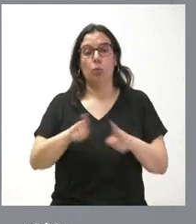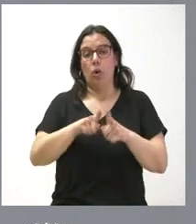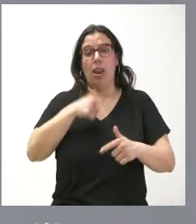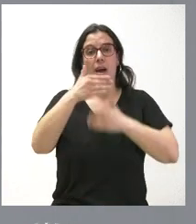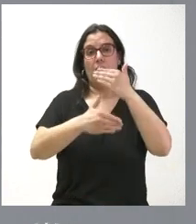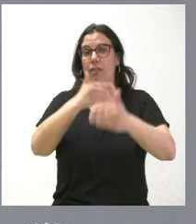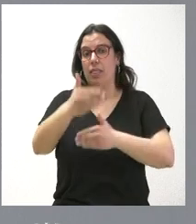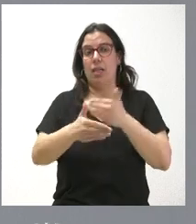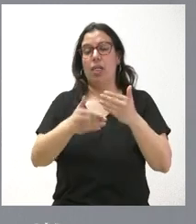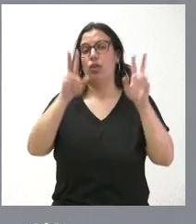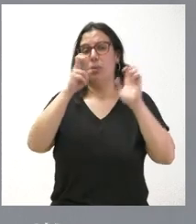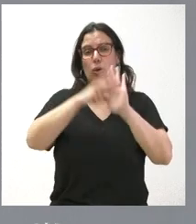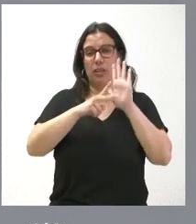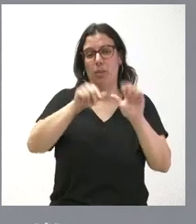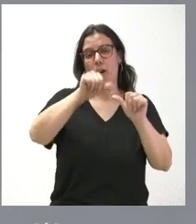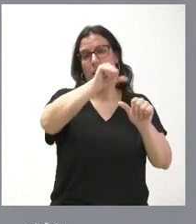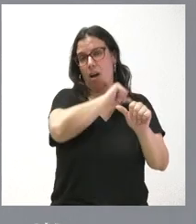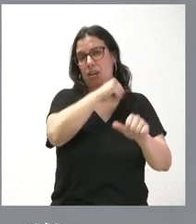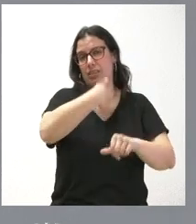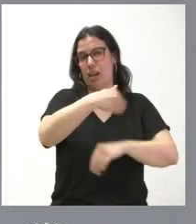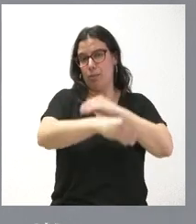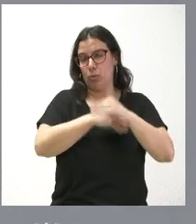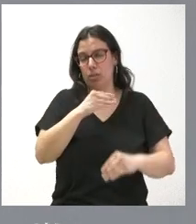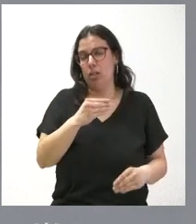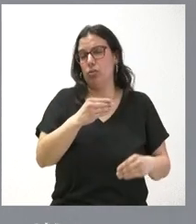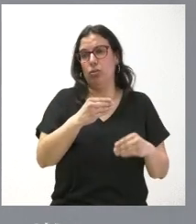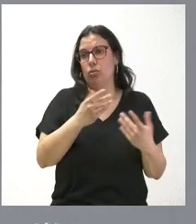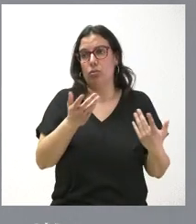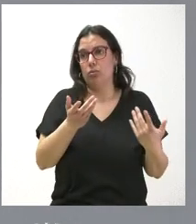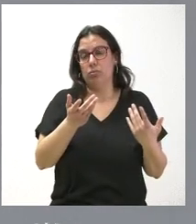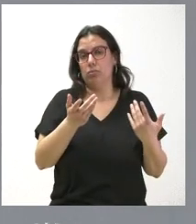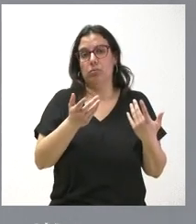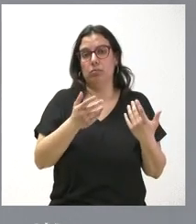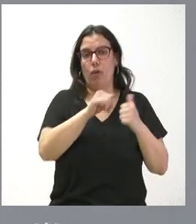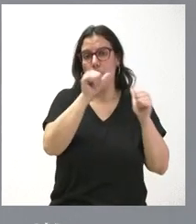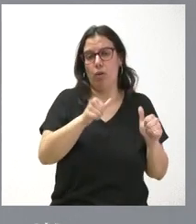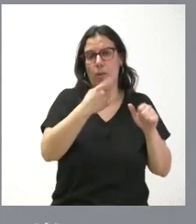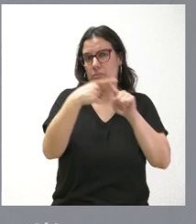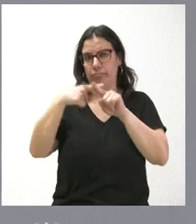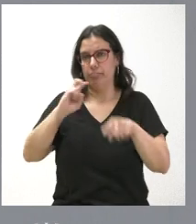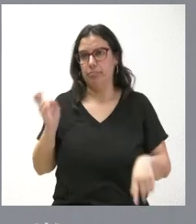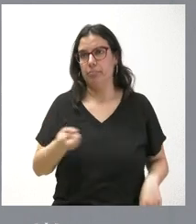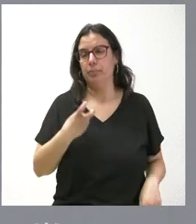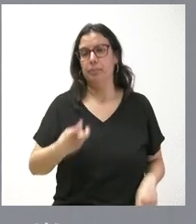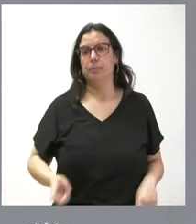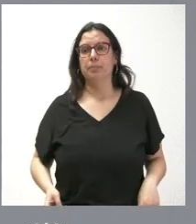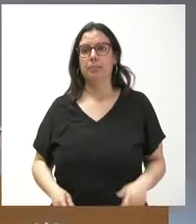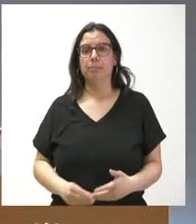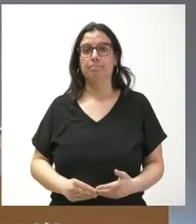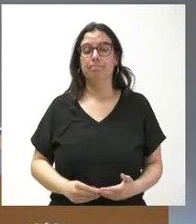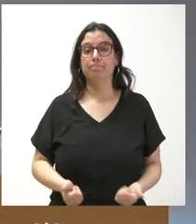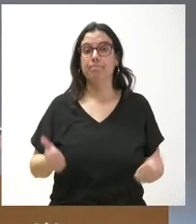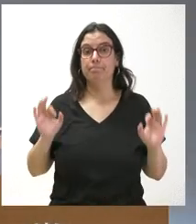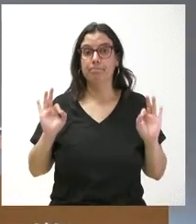dirección a través de normativas anteriores que llevaron distintas fórmulas jurídicas. ¿Alguna